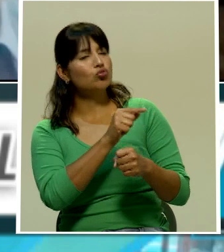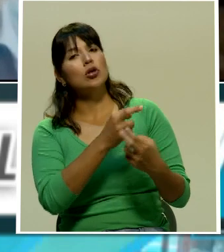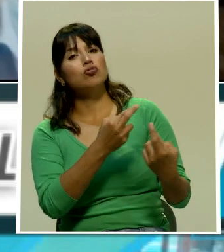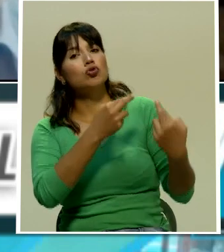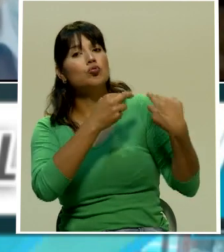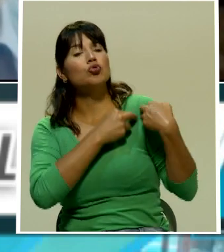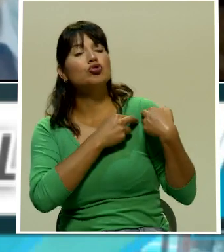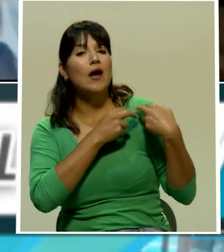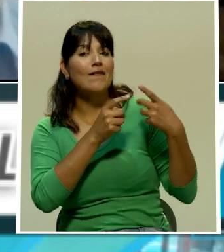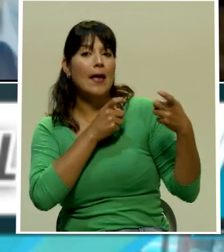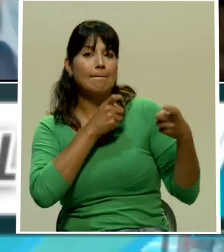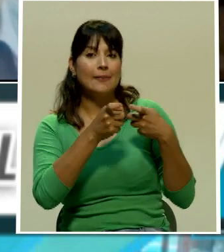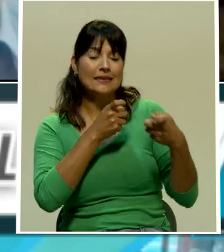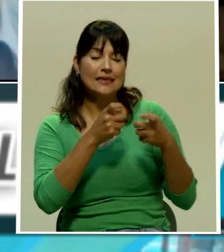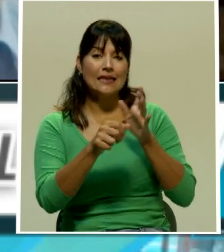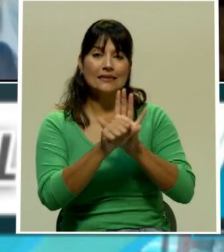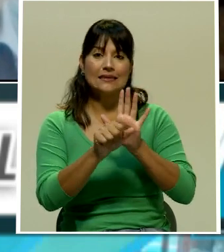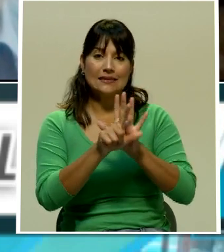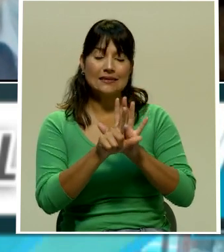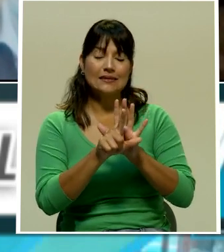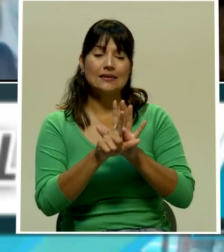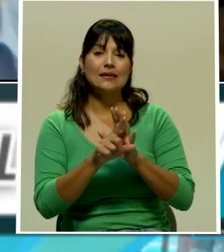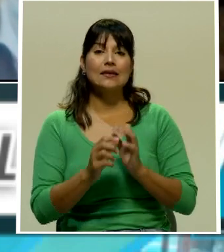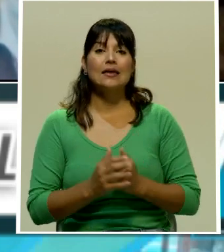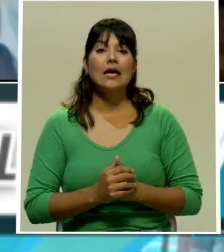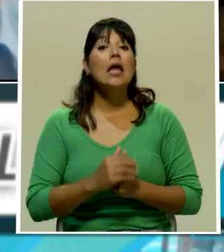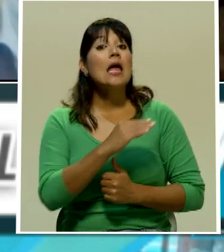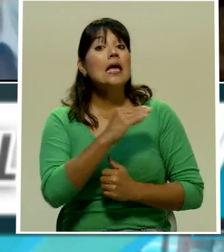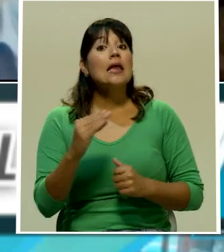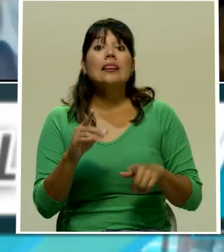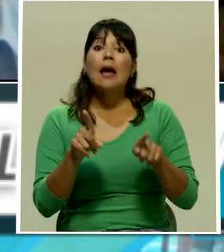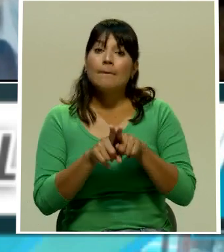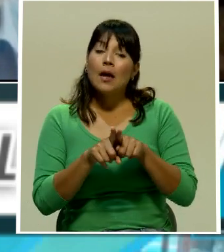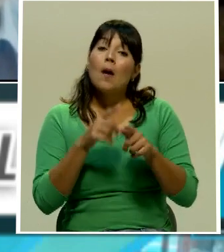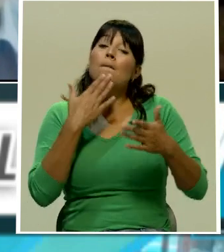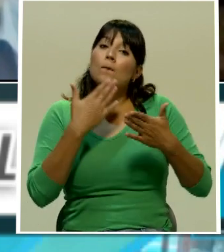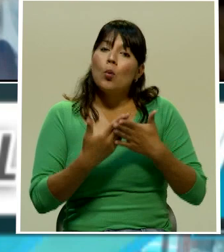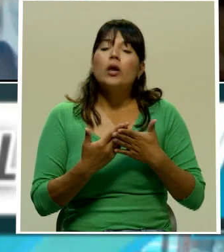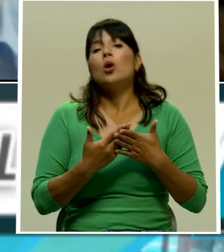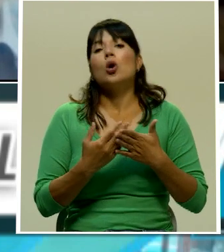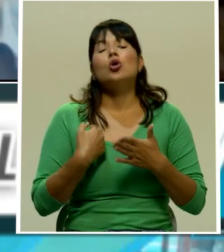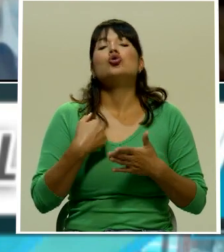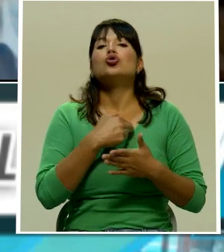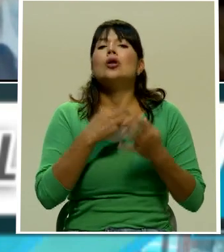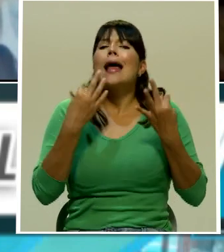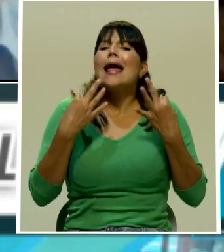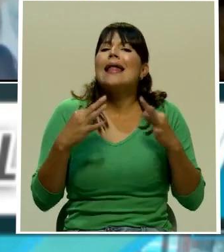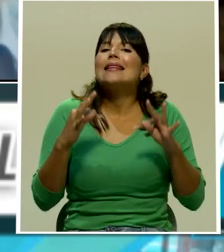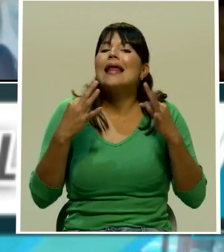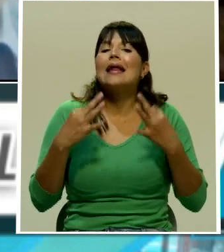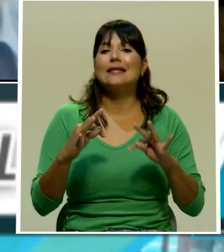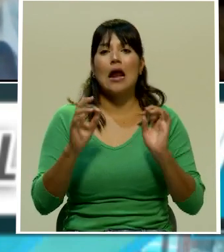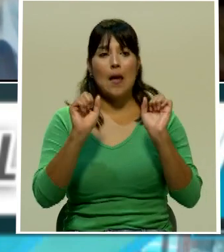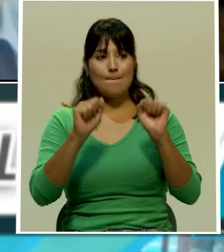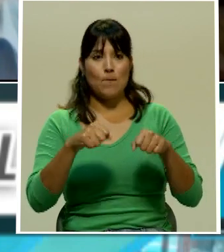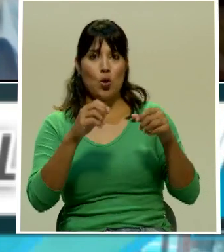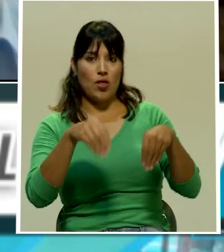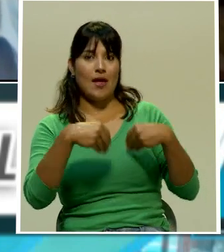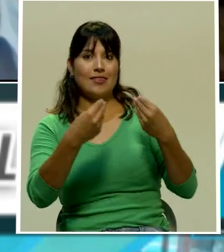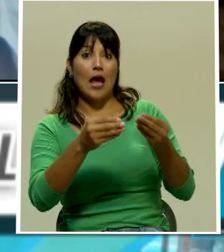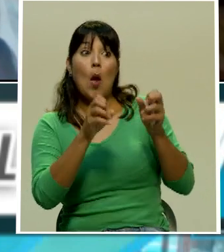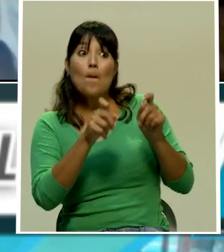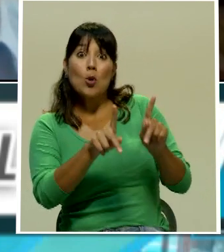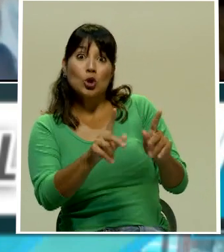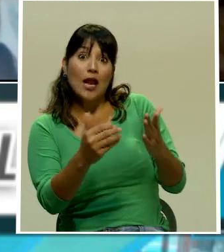parte administrativa de la asamblea legislativa y también bueno vamos a tratar de ir dándole oportunidad al